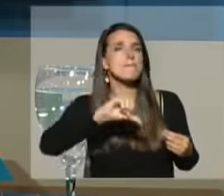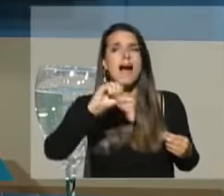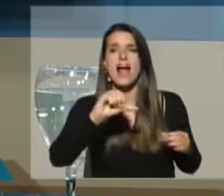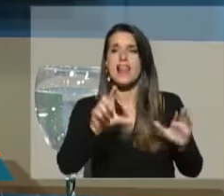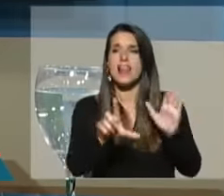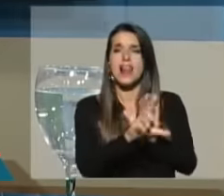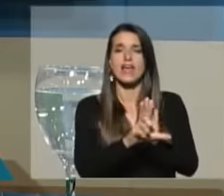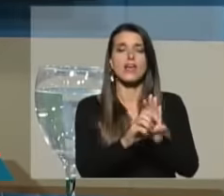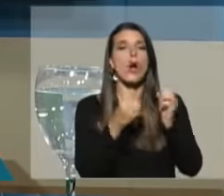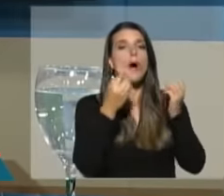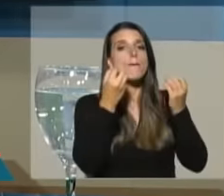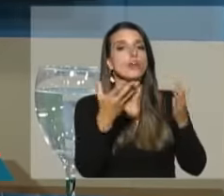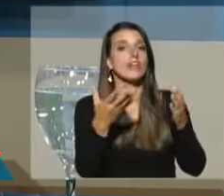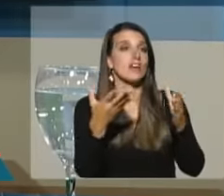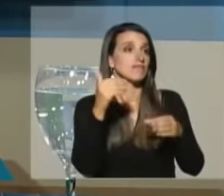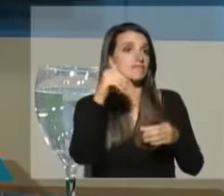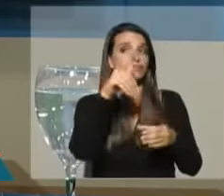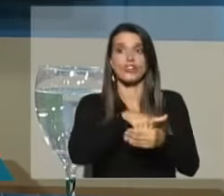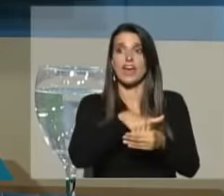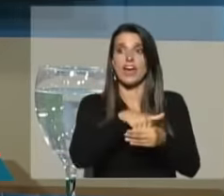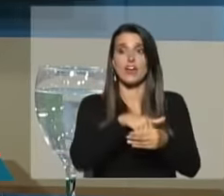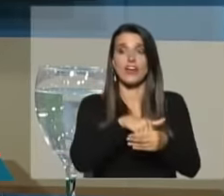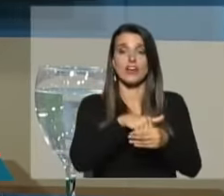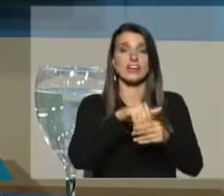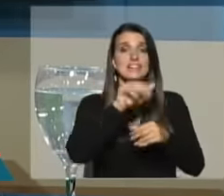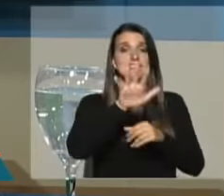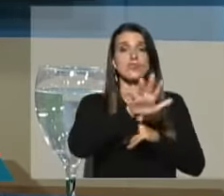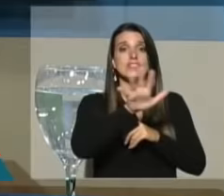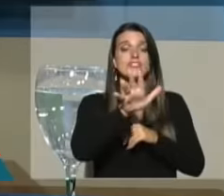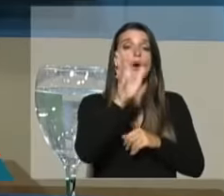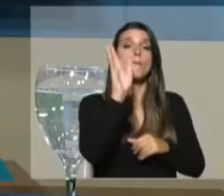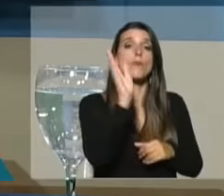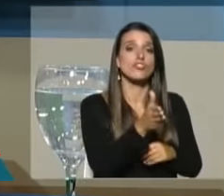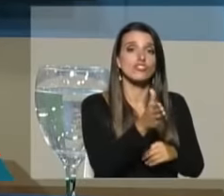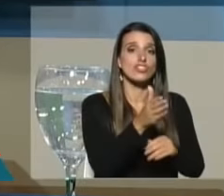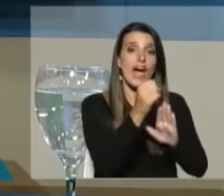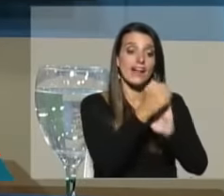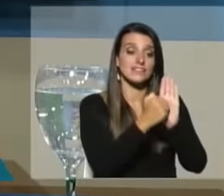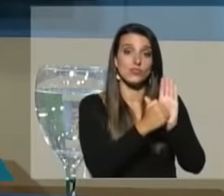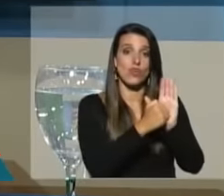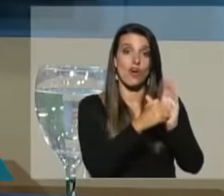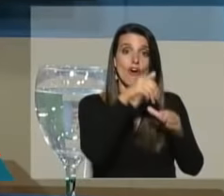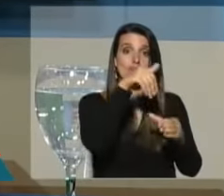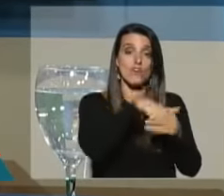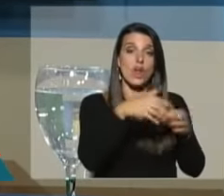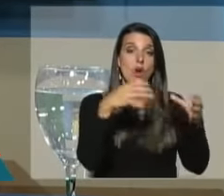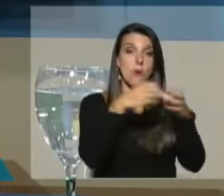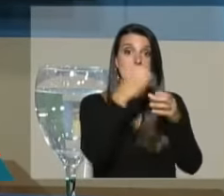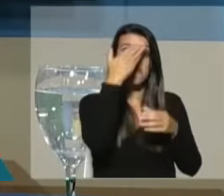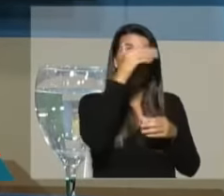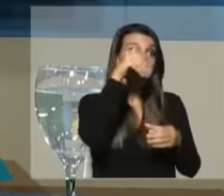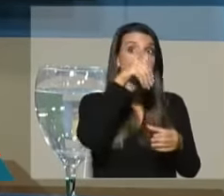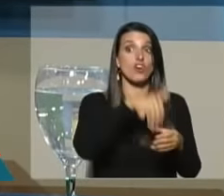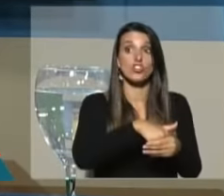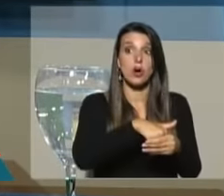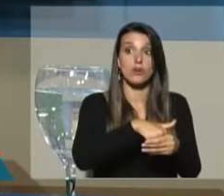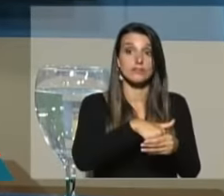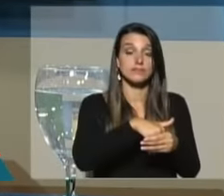cuando se votaron el 55% de los artículos el Frente Amplio los votó